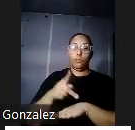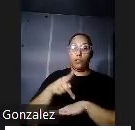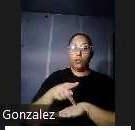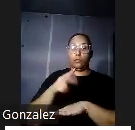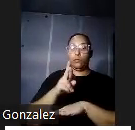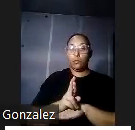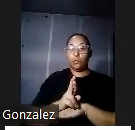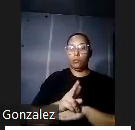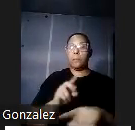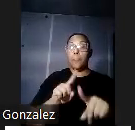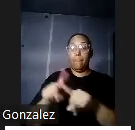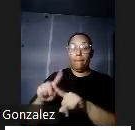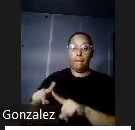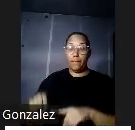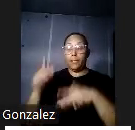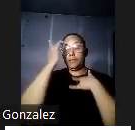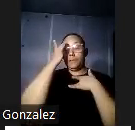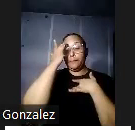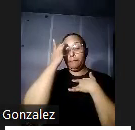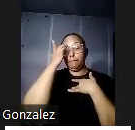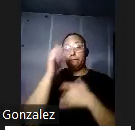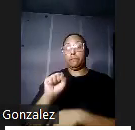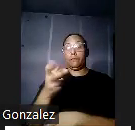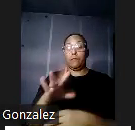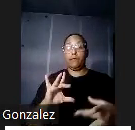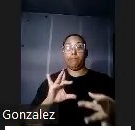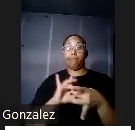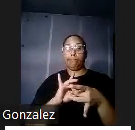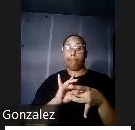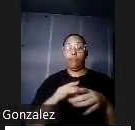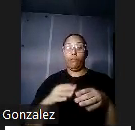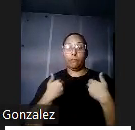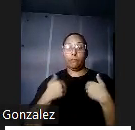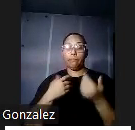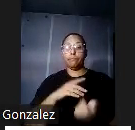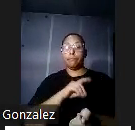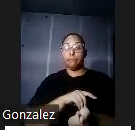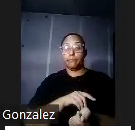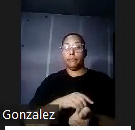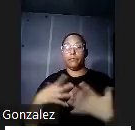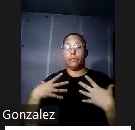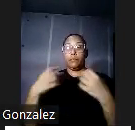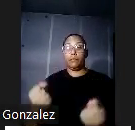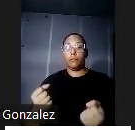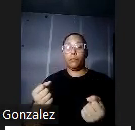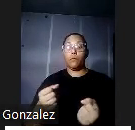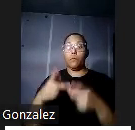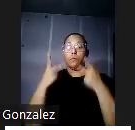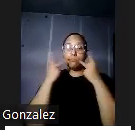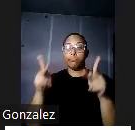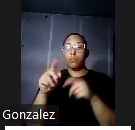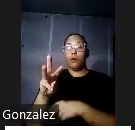distinta Ashford se unió a un joven médico del servicio de salud pública del doctor Walter King